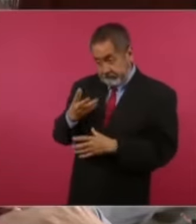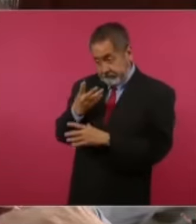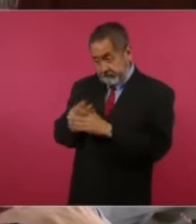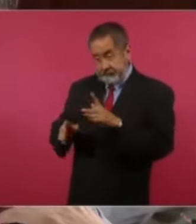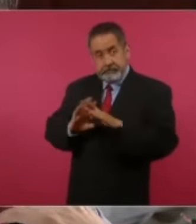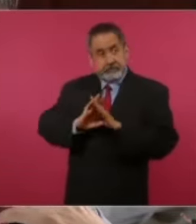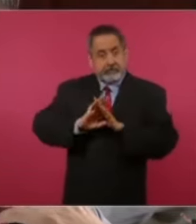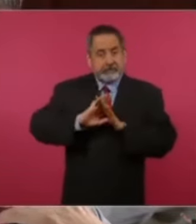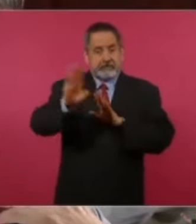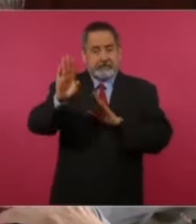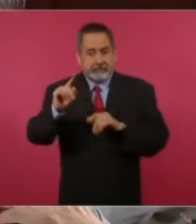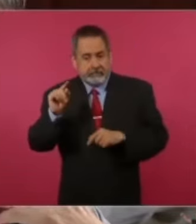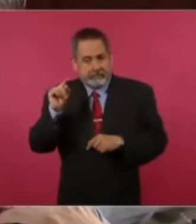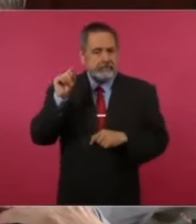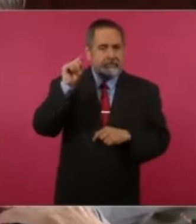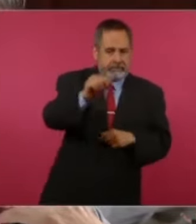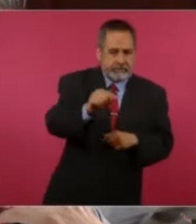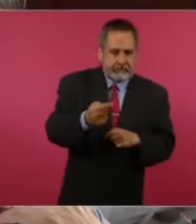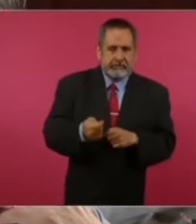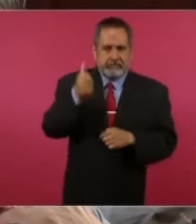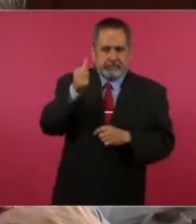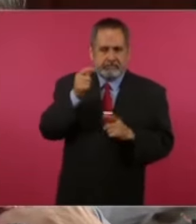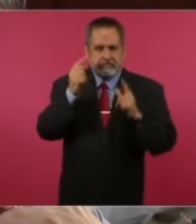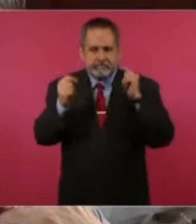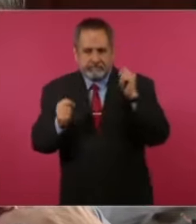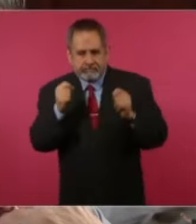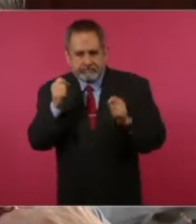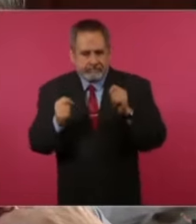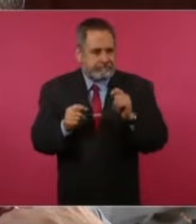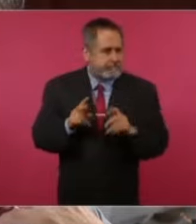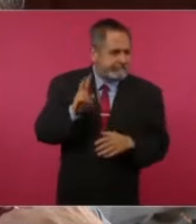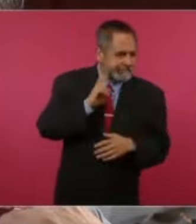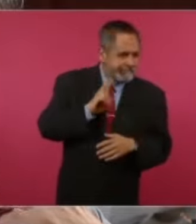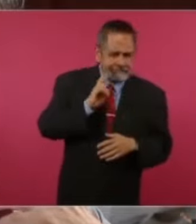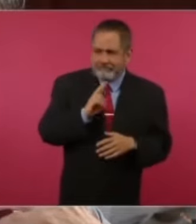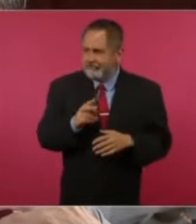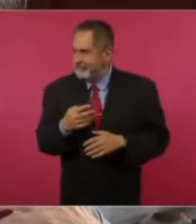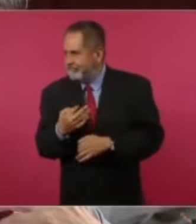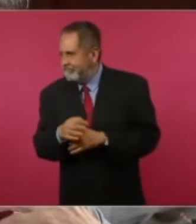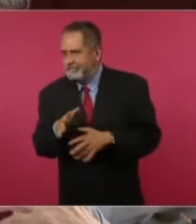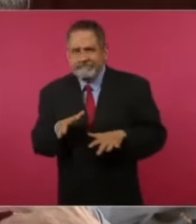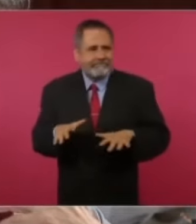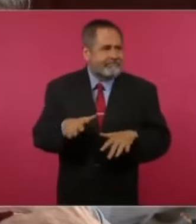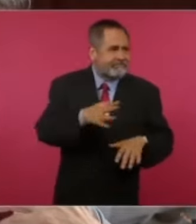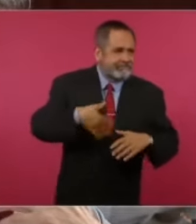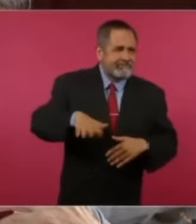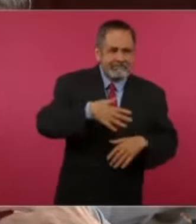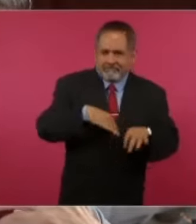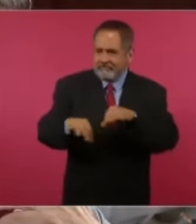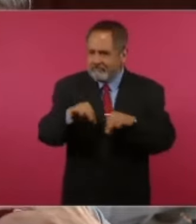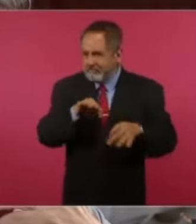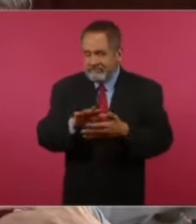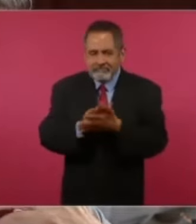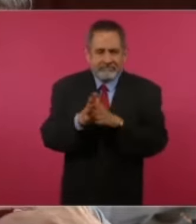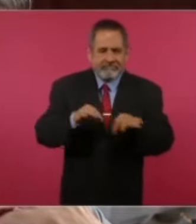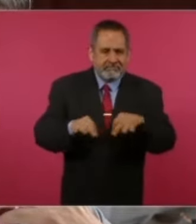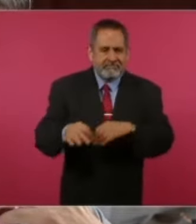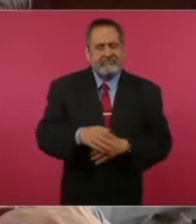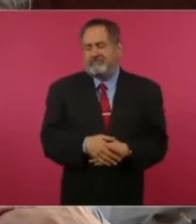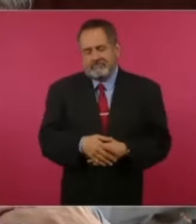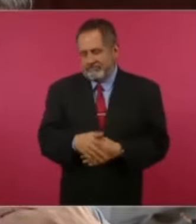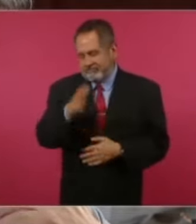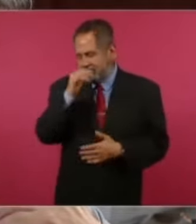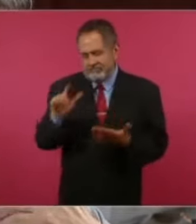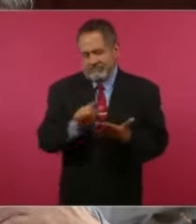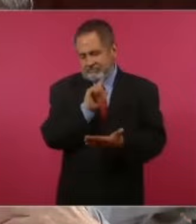si ella está diciendo eso, habiendo estado en otro país donde supuestamente todo está mucho mejor, donde no hay un déficit fiscal, donde sí hay trabajo, donde la